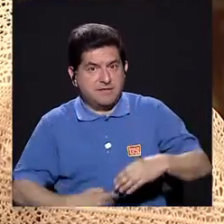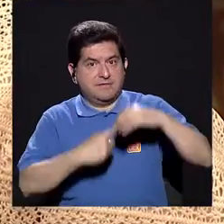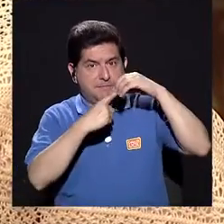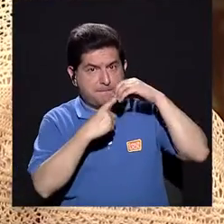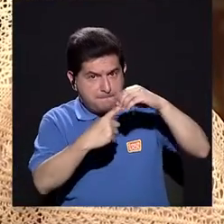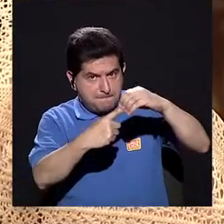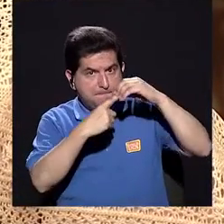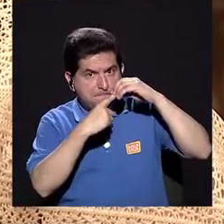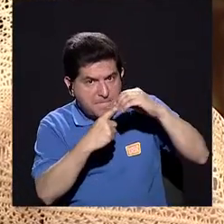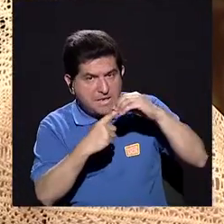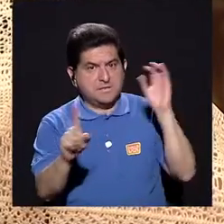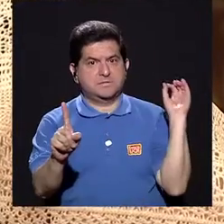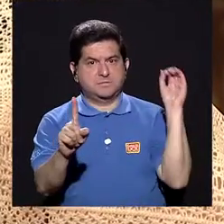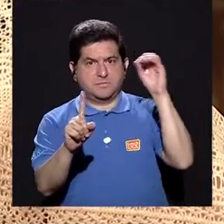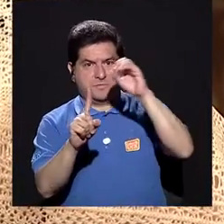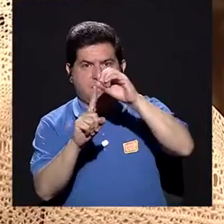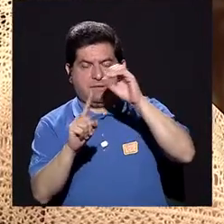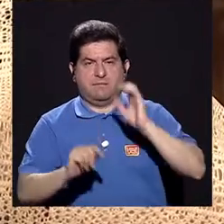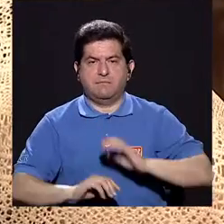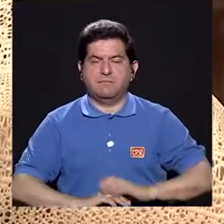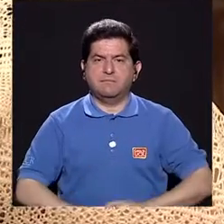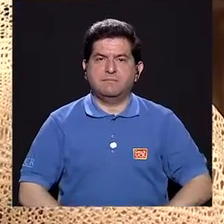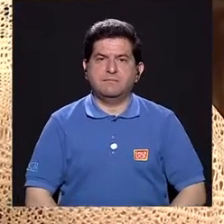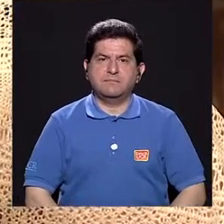principal objetivo.